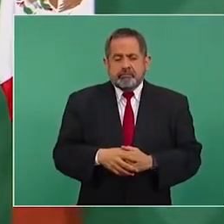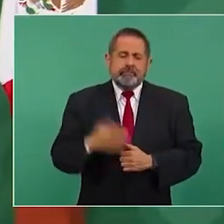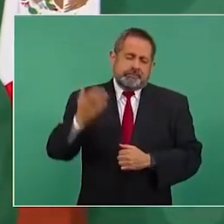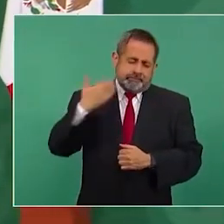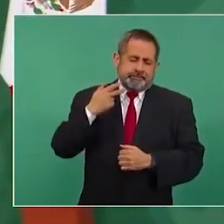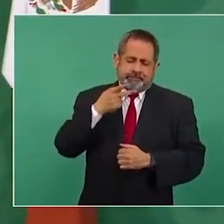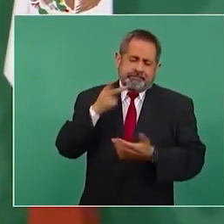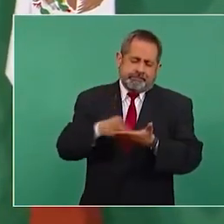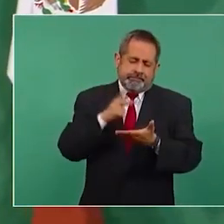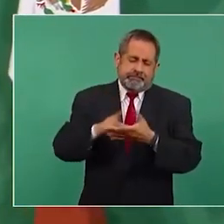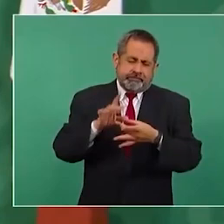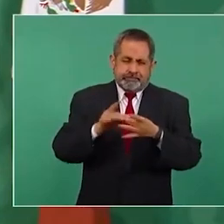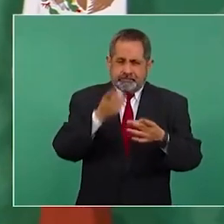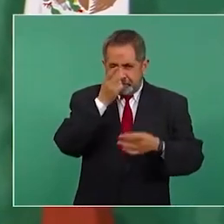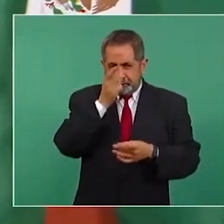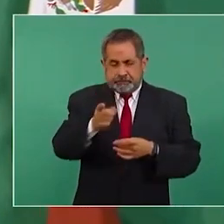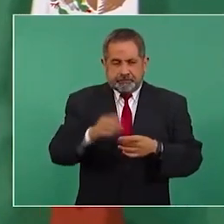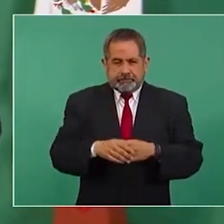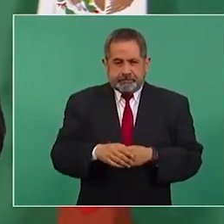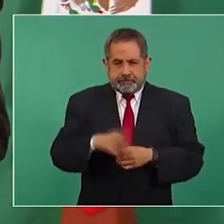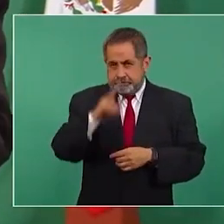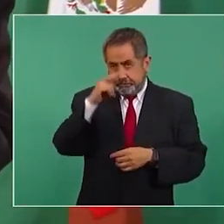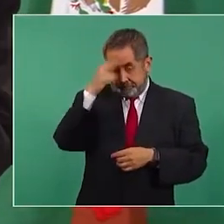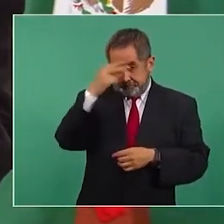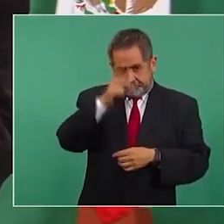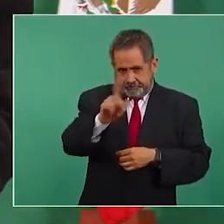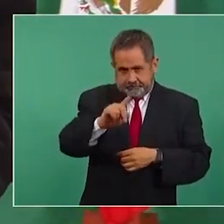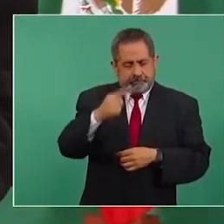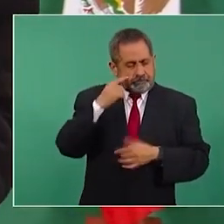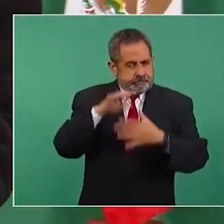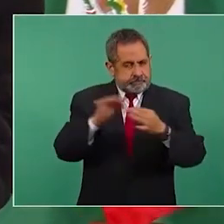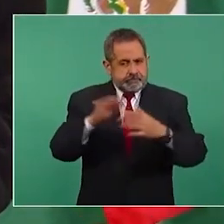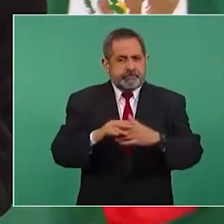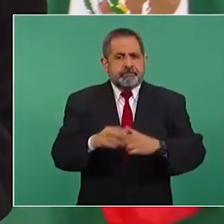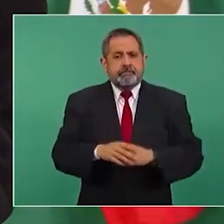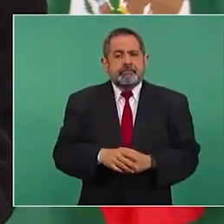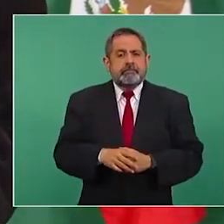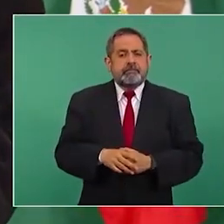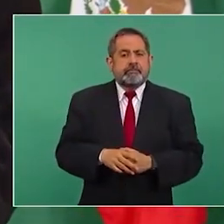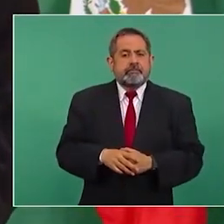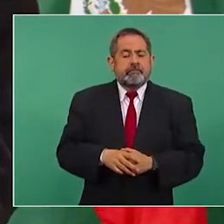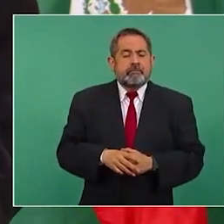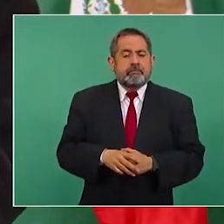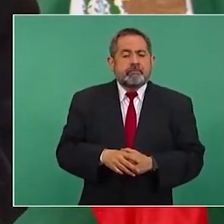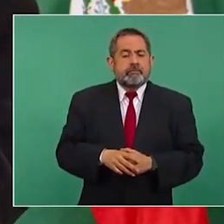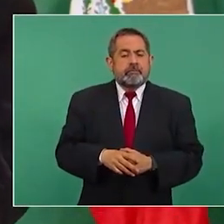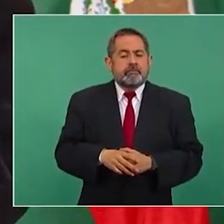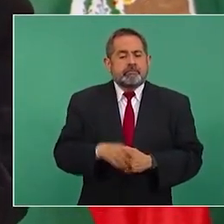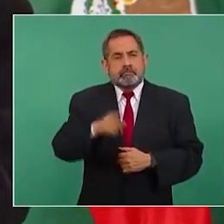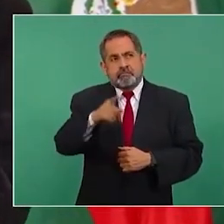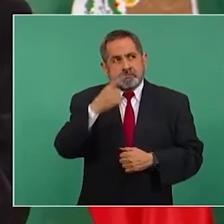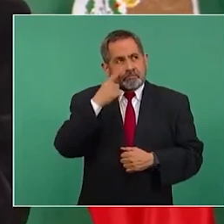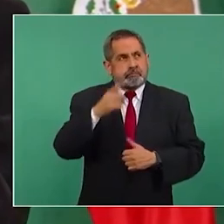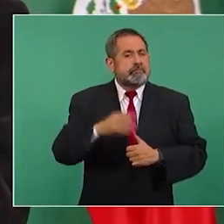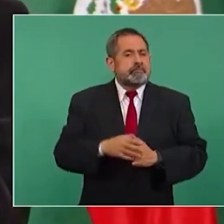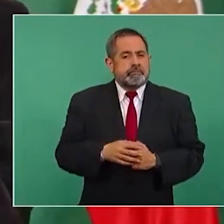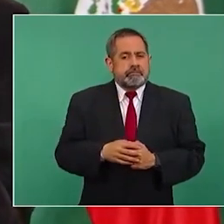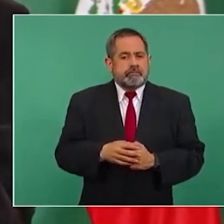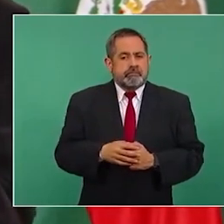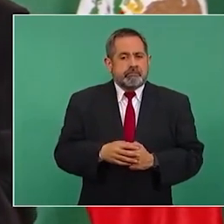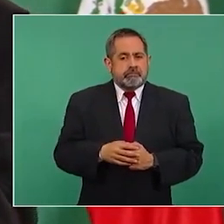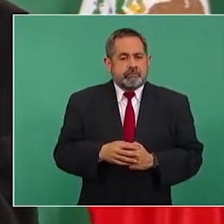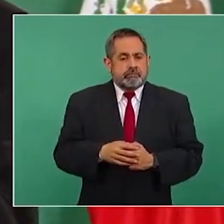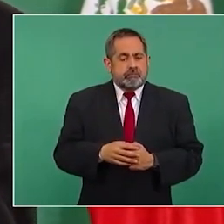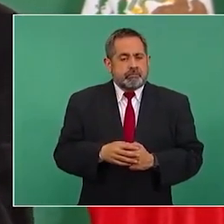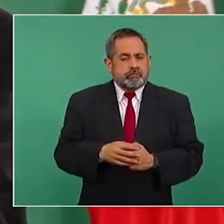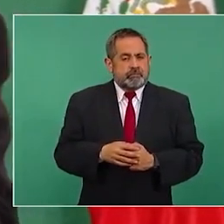en otras ocasiones, no quiero que se vaya a malinterpretar, pero no hay noticias, no hay